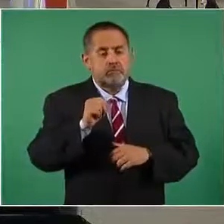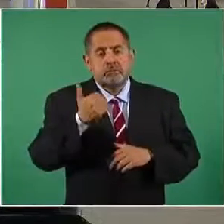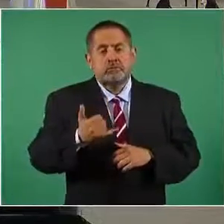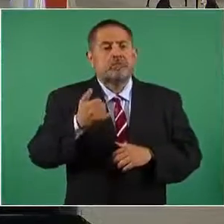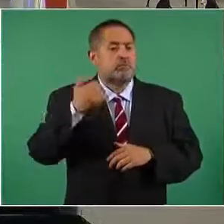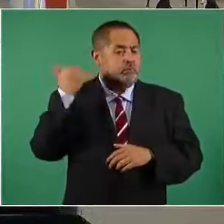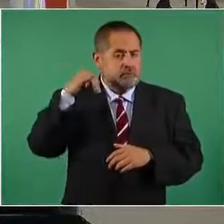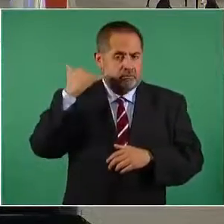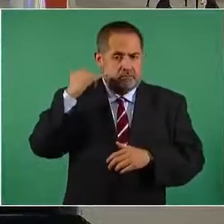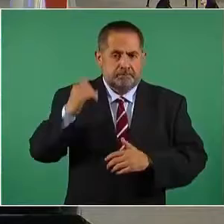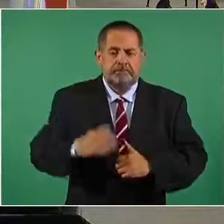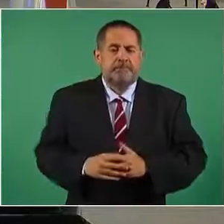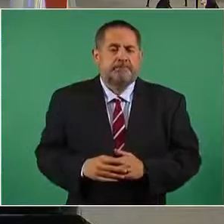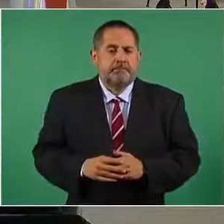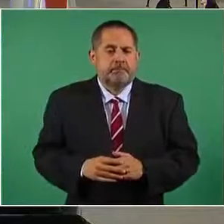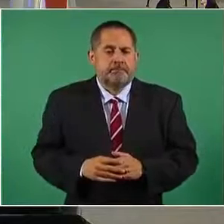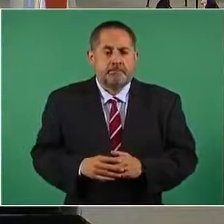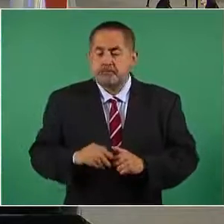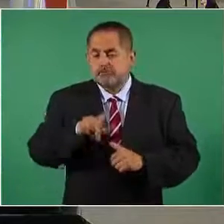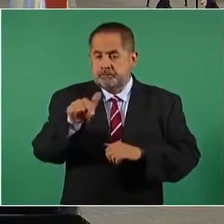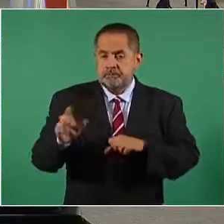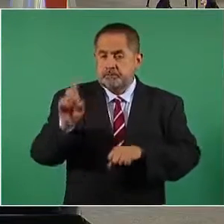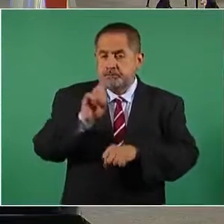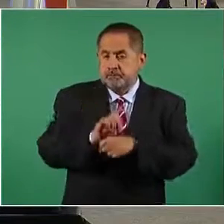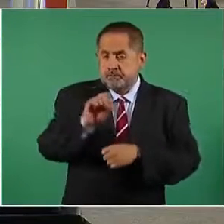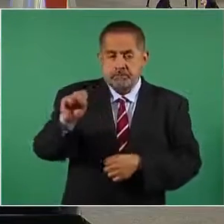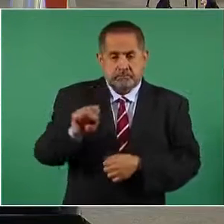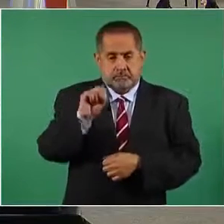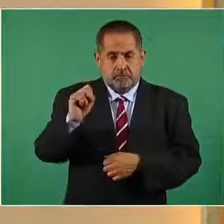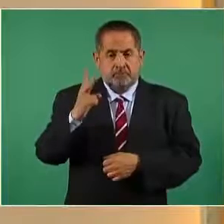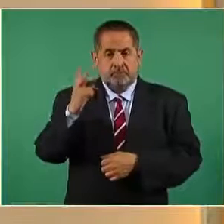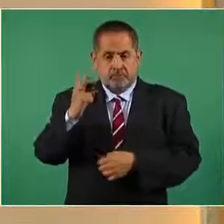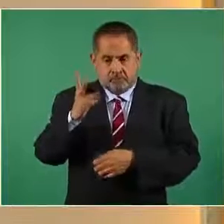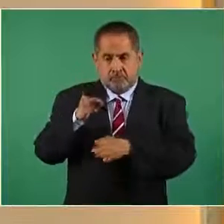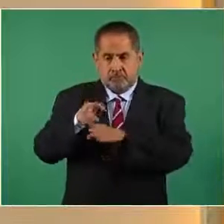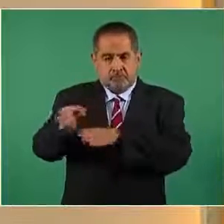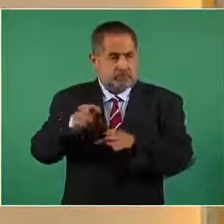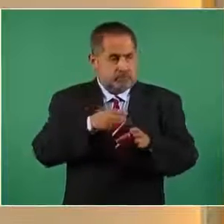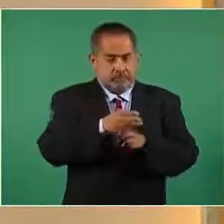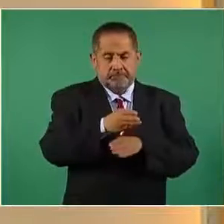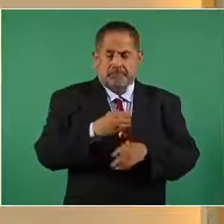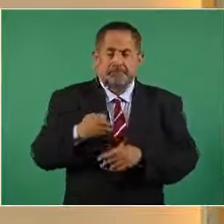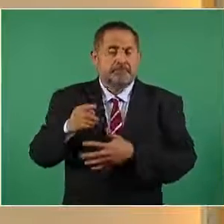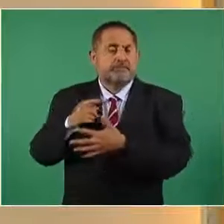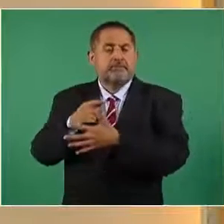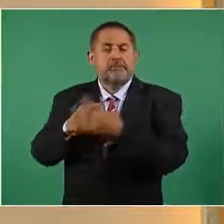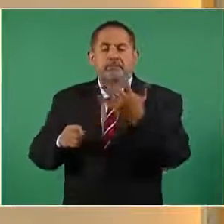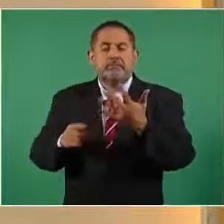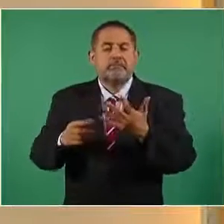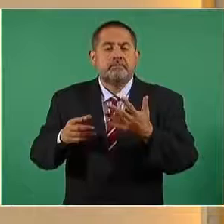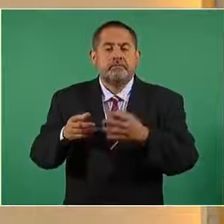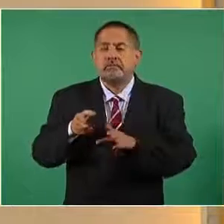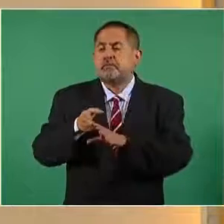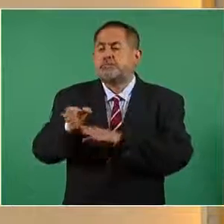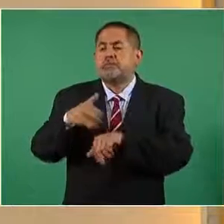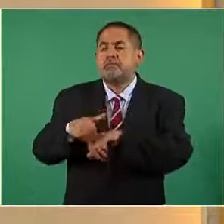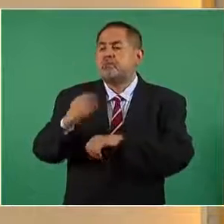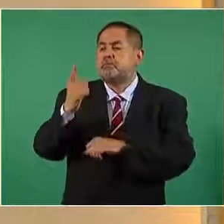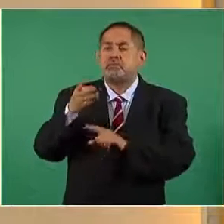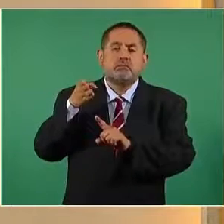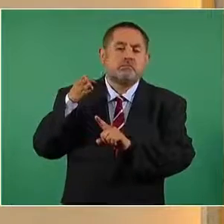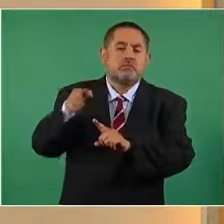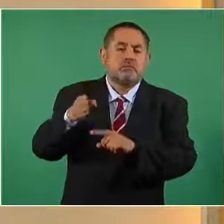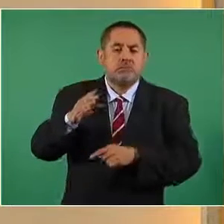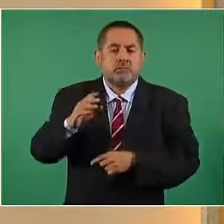El día sábado se organizaron dos rutas para cubrir cinco estados. La ruta número uno,